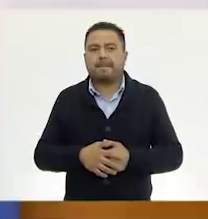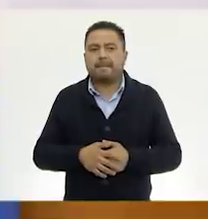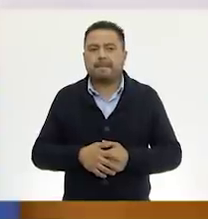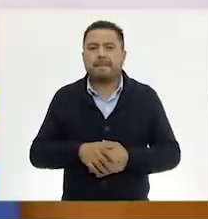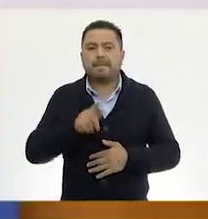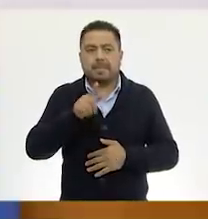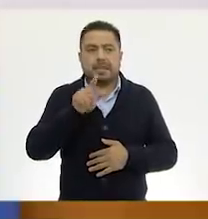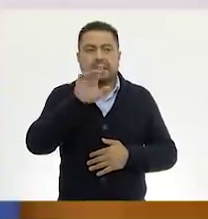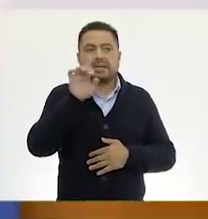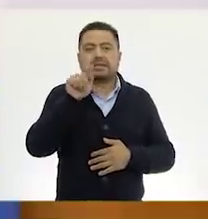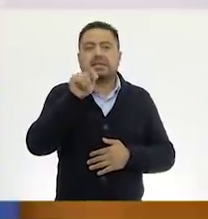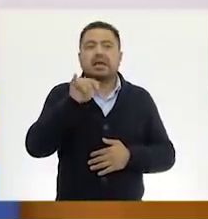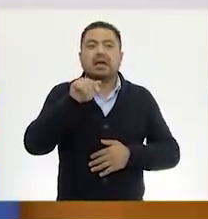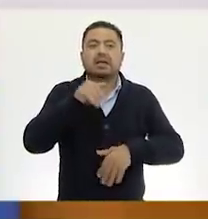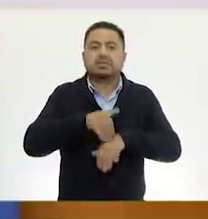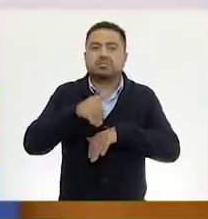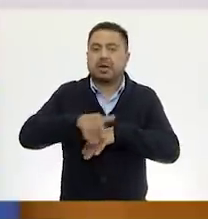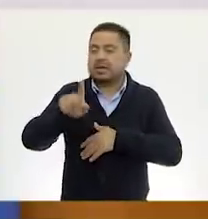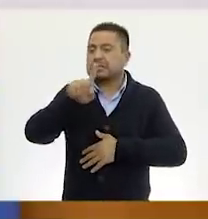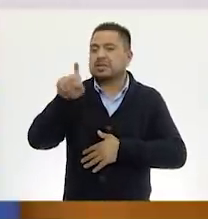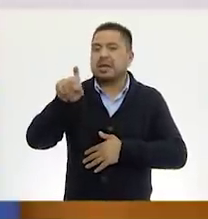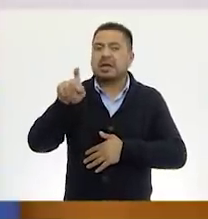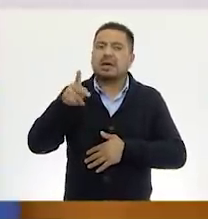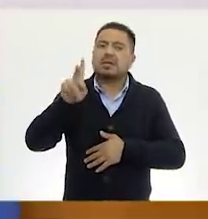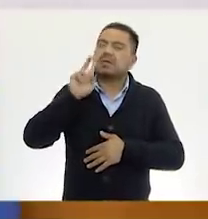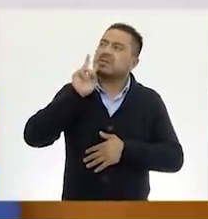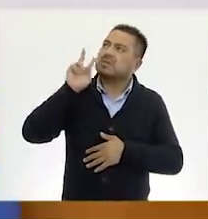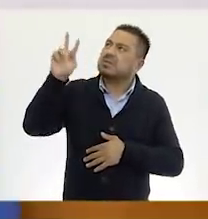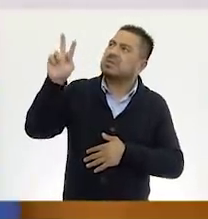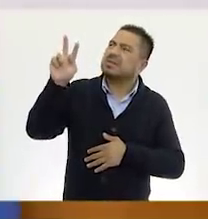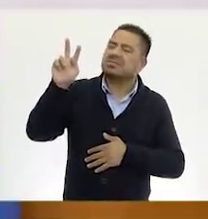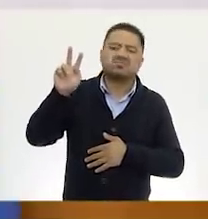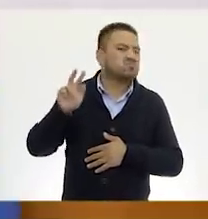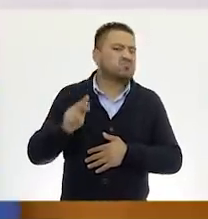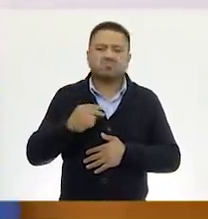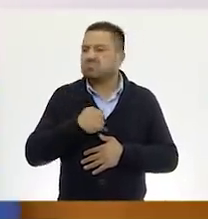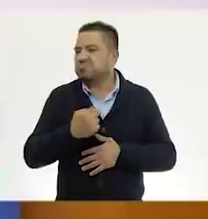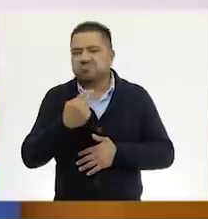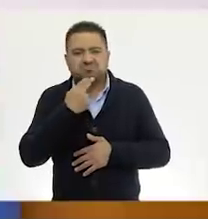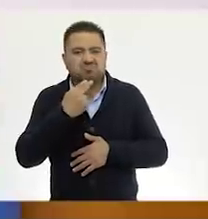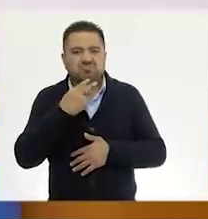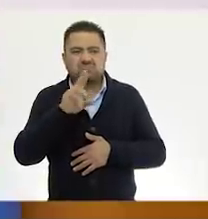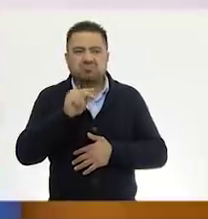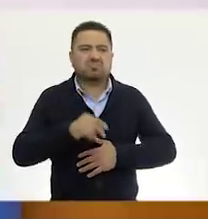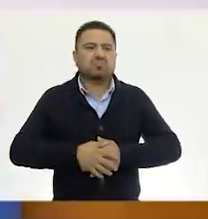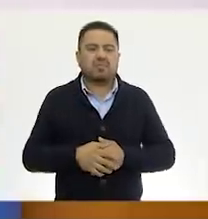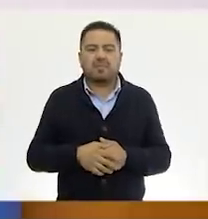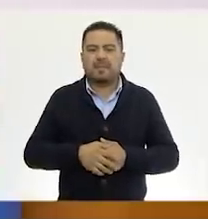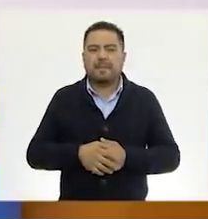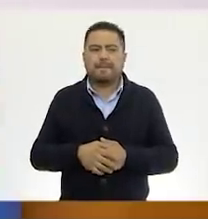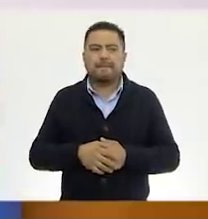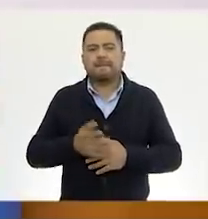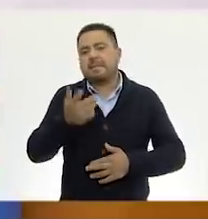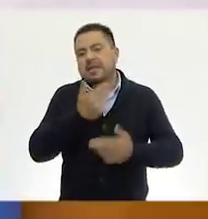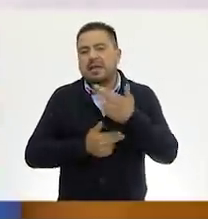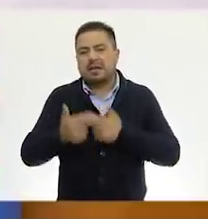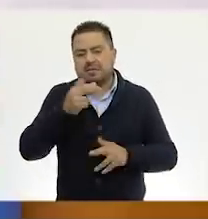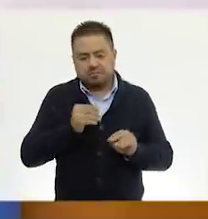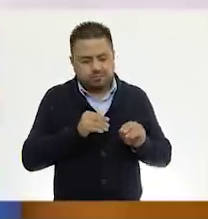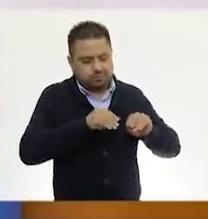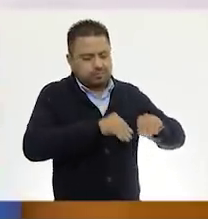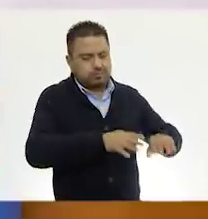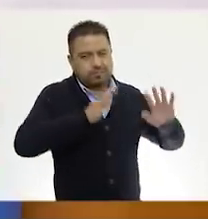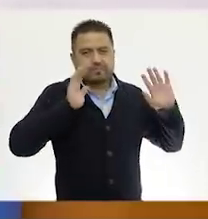En las centenas me salió el cien. Tres mil quinientos veinticinco. Tampoco me sirve. La regresas al montón.